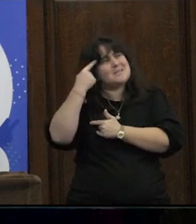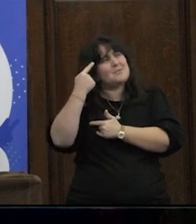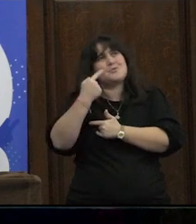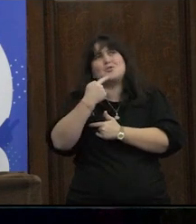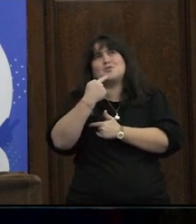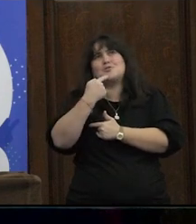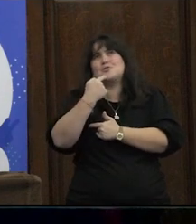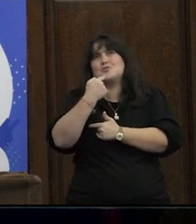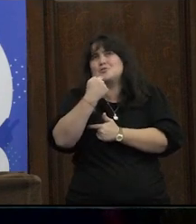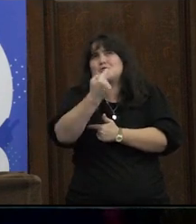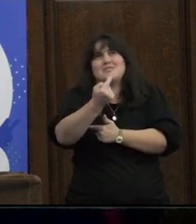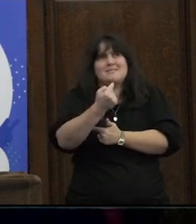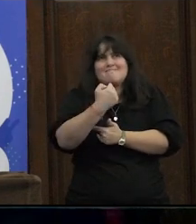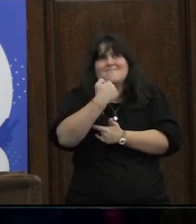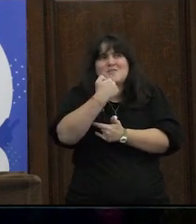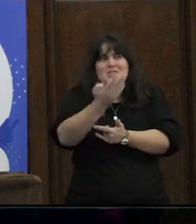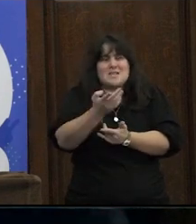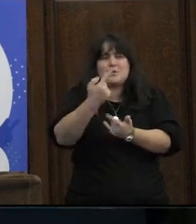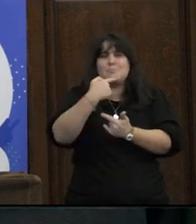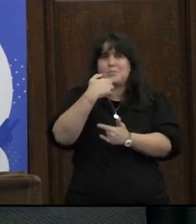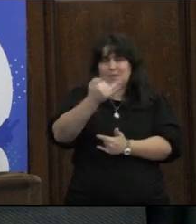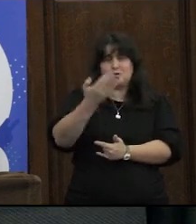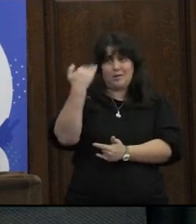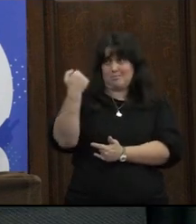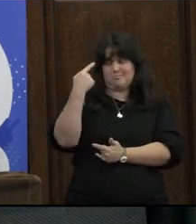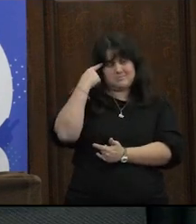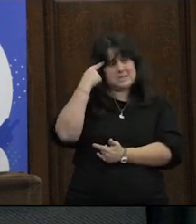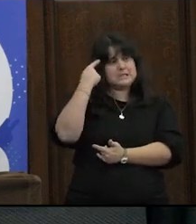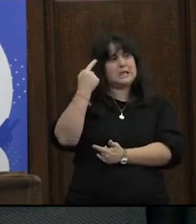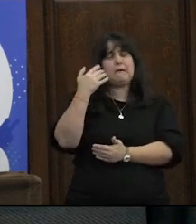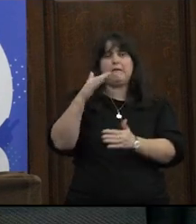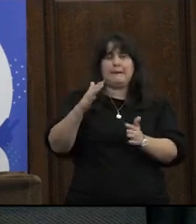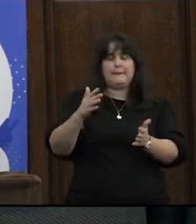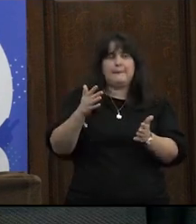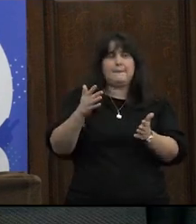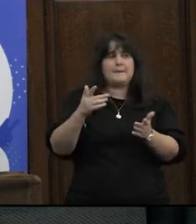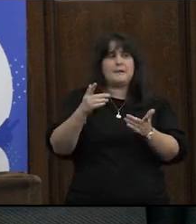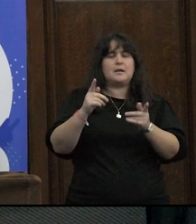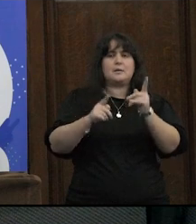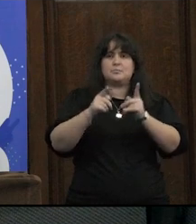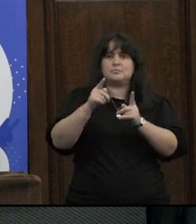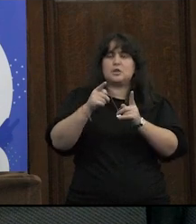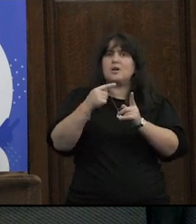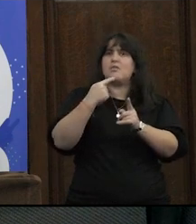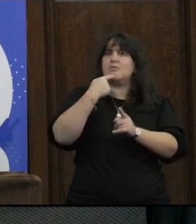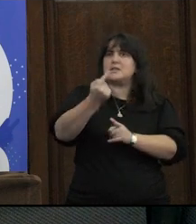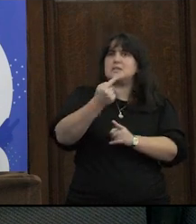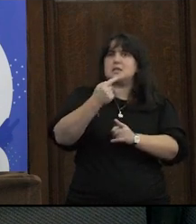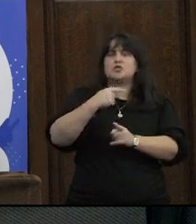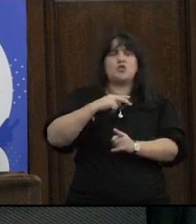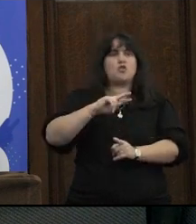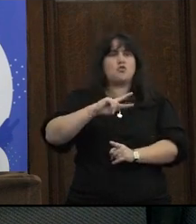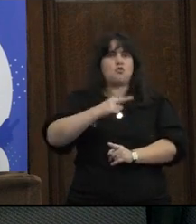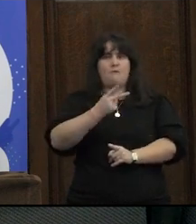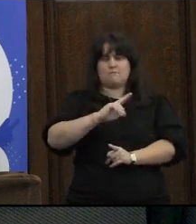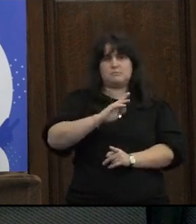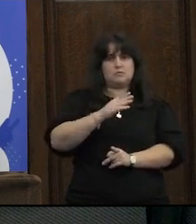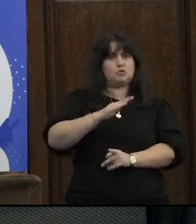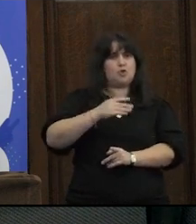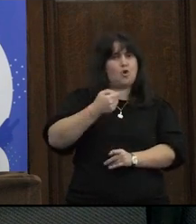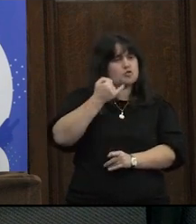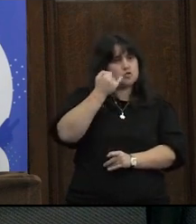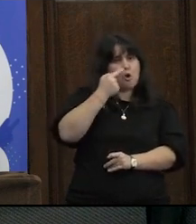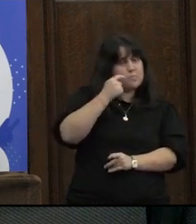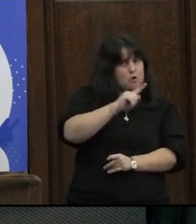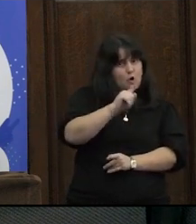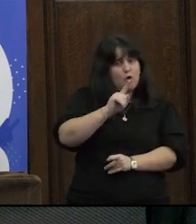para definirlo y me parece que un ejemplo en el que vengo pensando hace tiempo es aquellos que se definen como no binarios por ejemplo